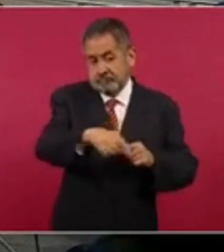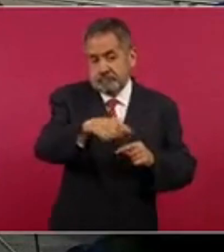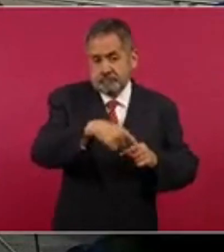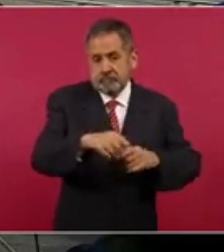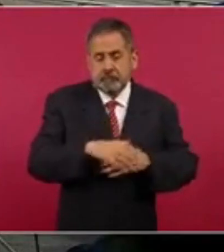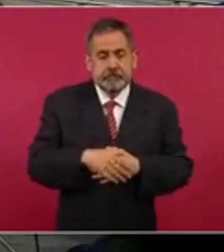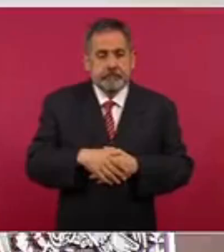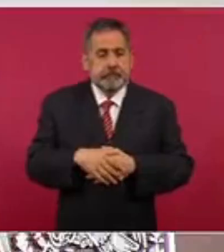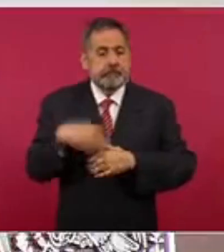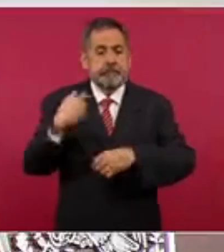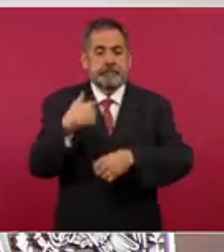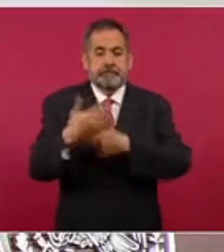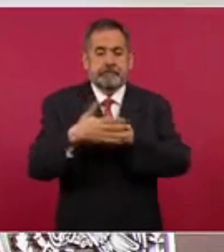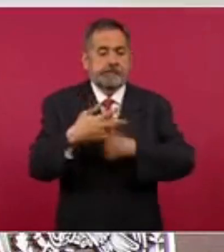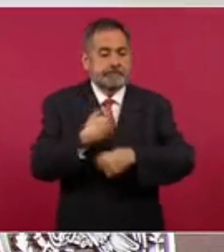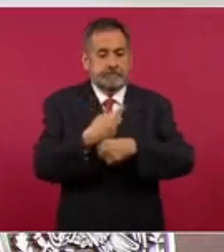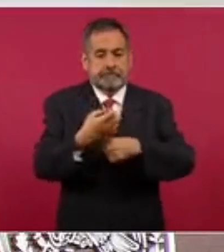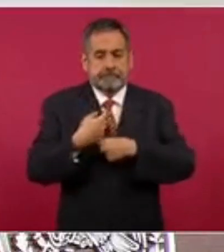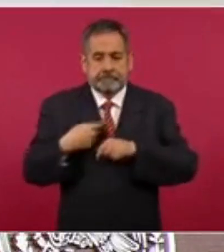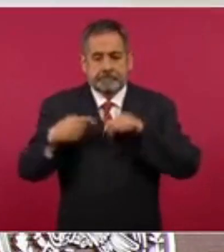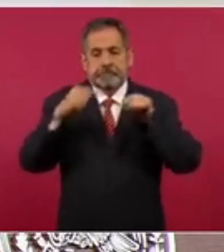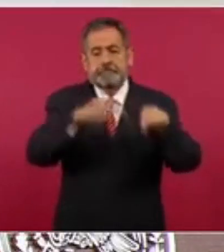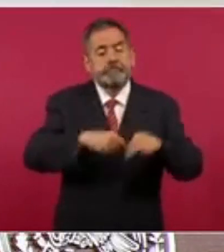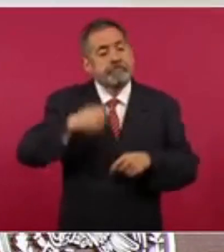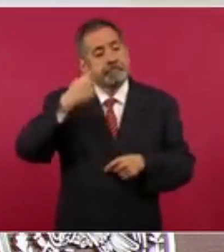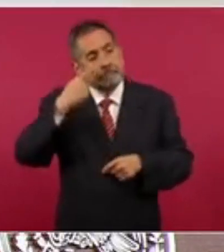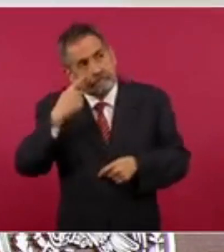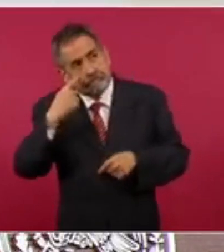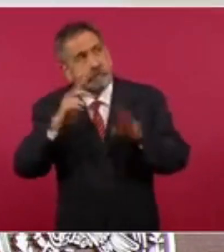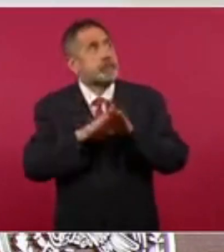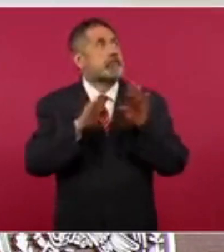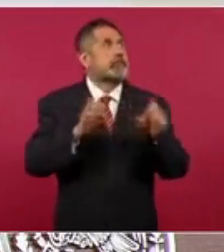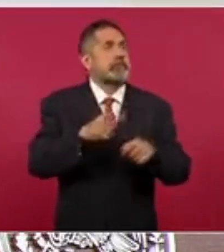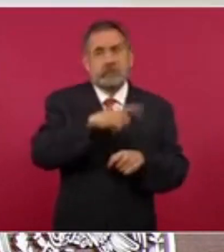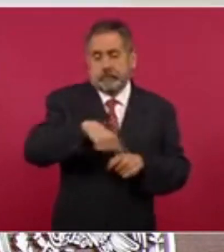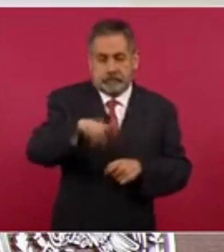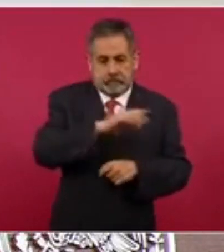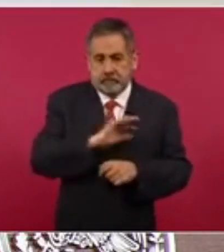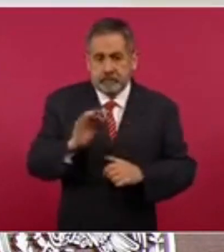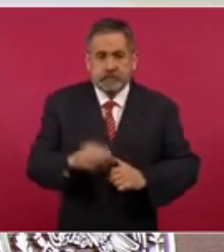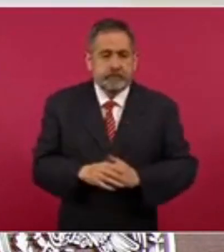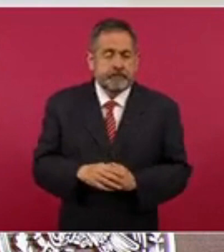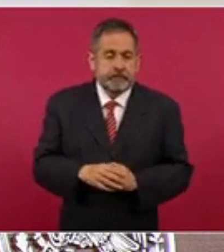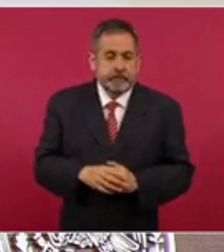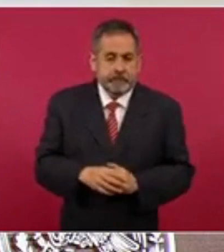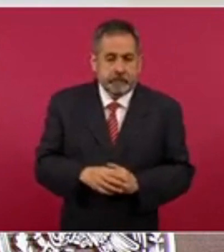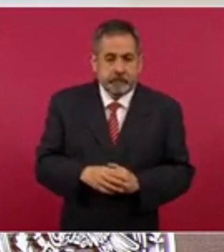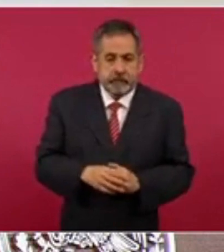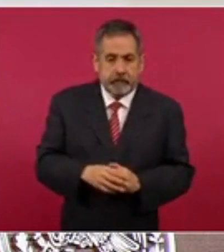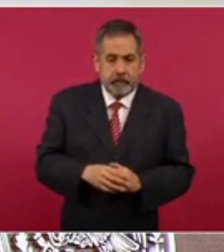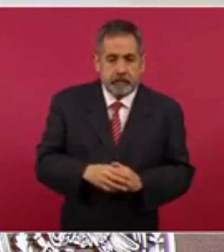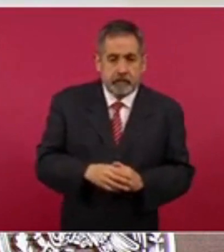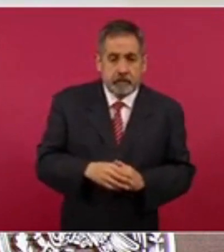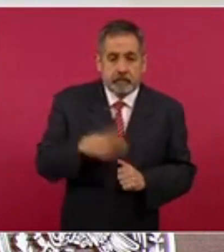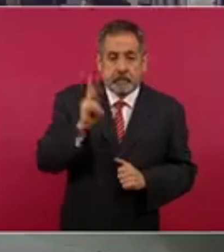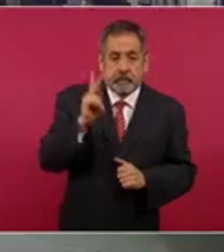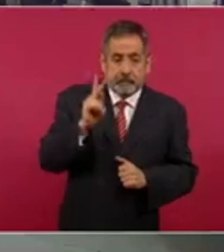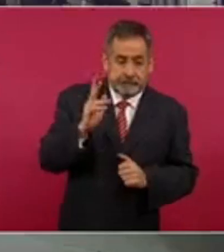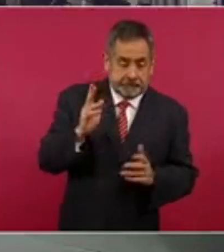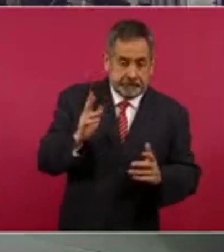invitando a ir a verlo, pero